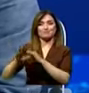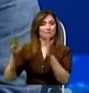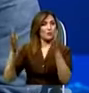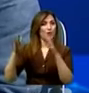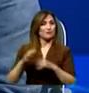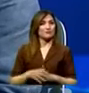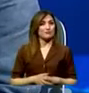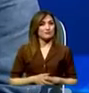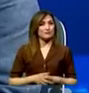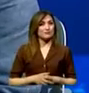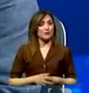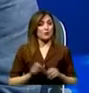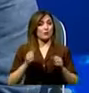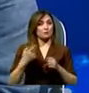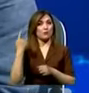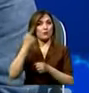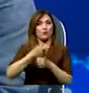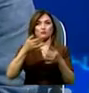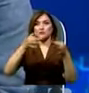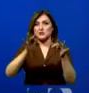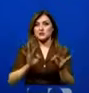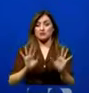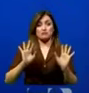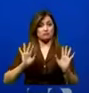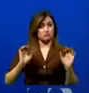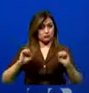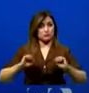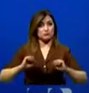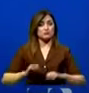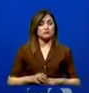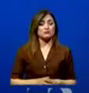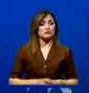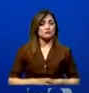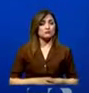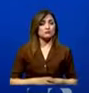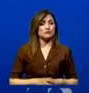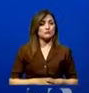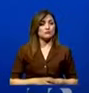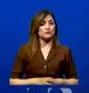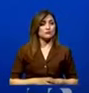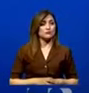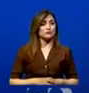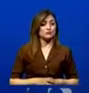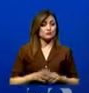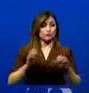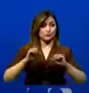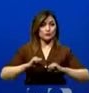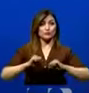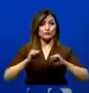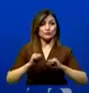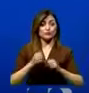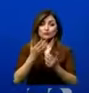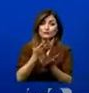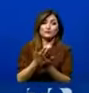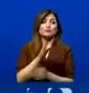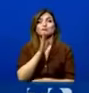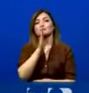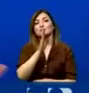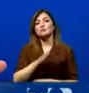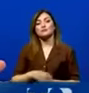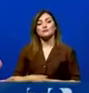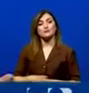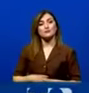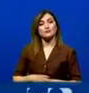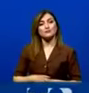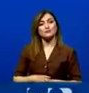jugando la posibilidad del Ministerio de la Ley en este momento? Esa posibilidad siempre está en la mesa cuando